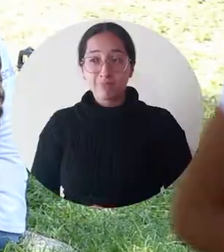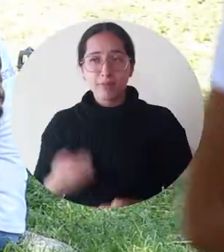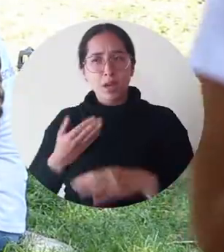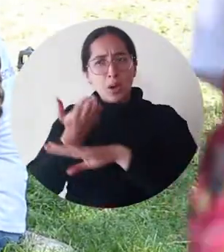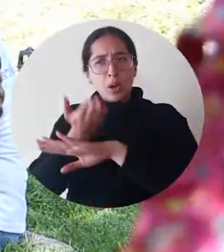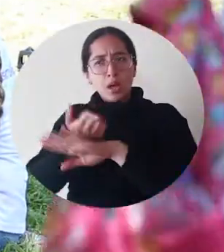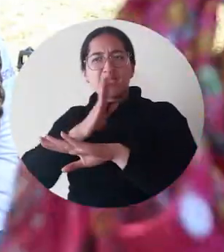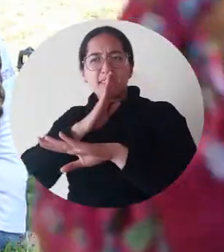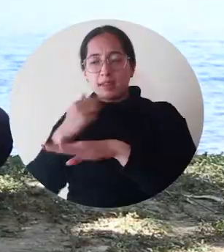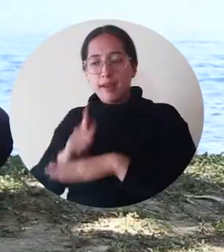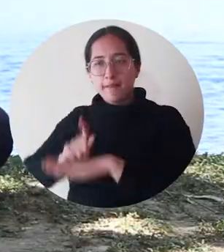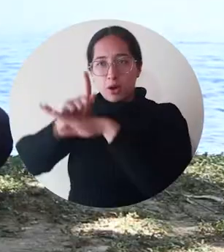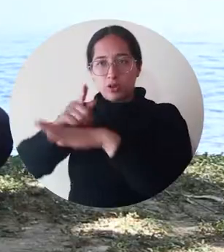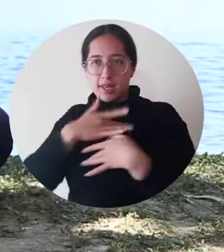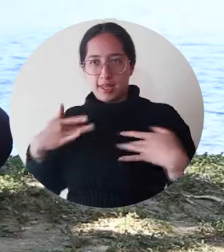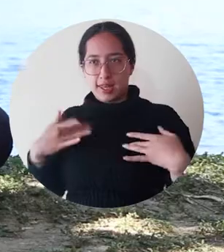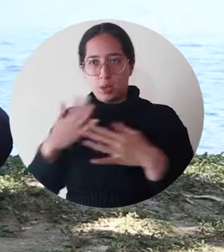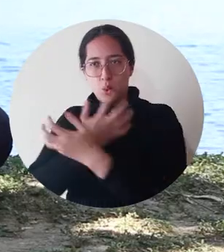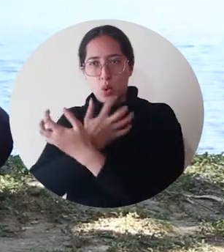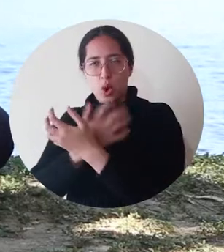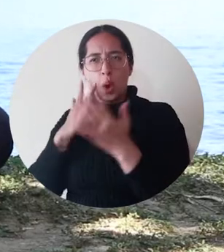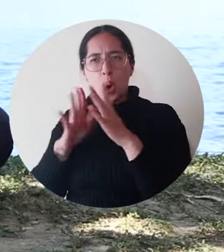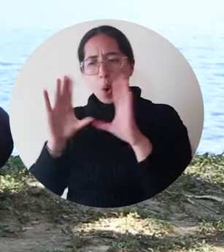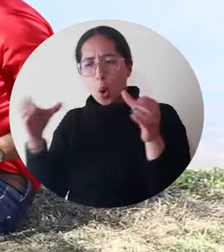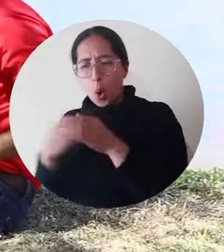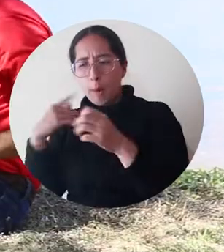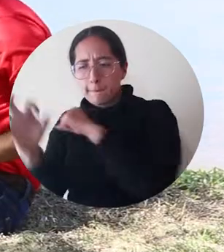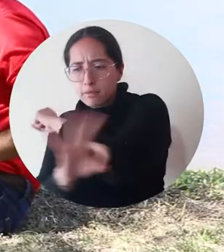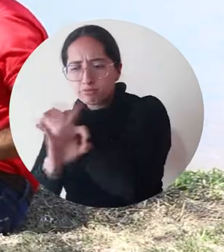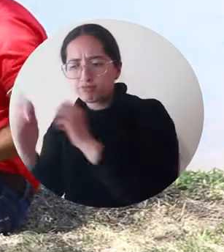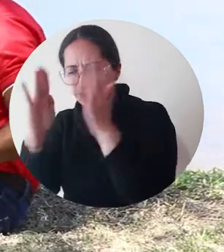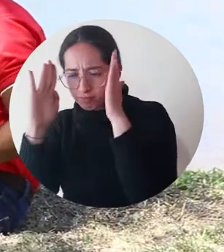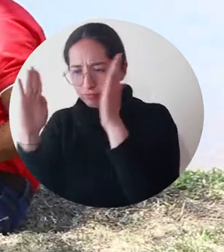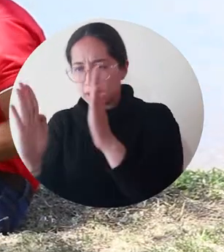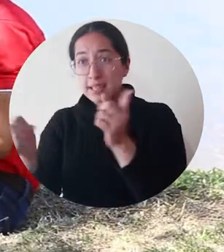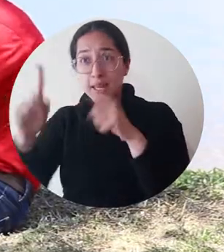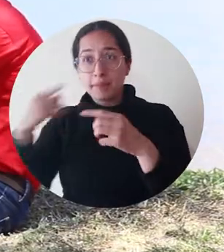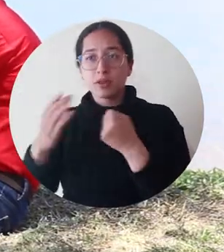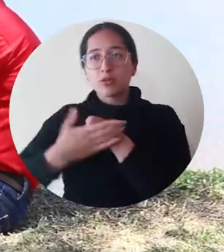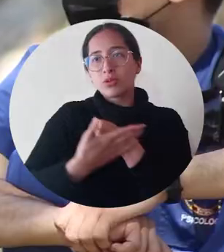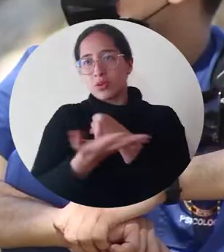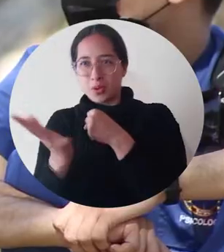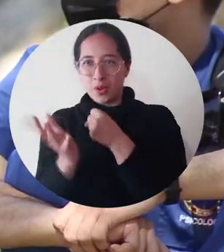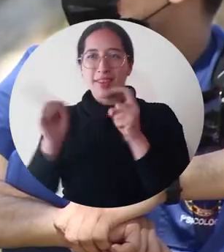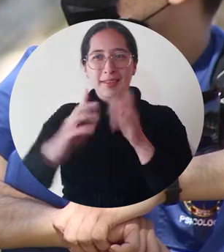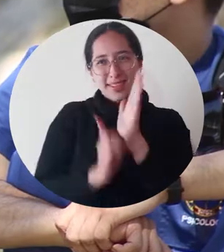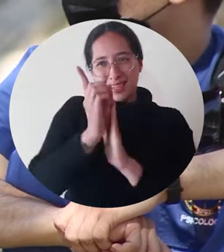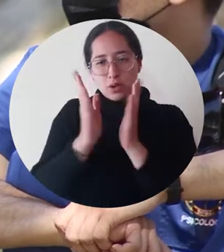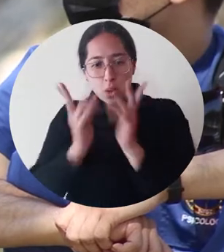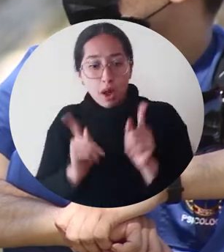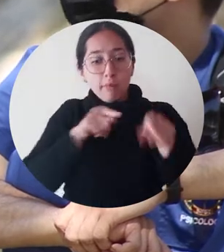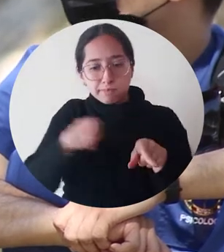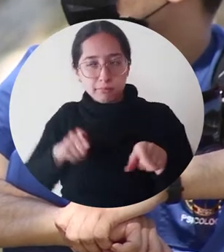La iniciativa es impulsada por la Facultad de Ciencias de la Salud a través del Programa de Atención Psicológica y las Direcciones de Bienestar Universitario